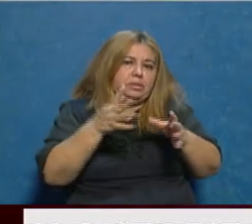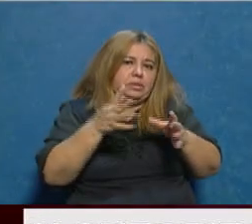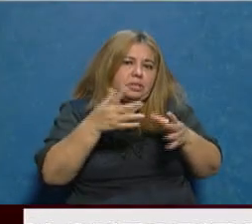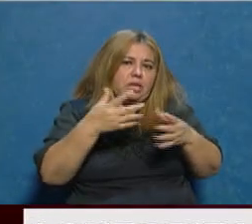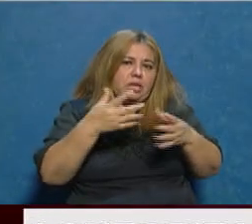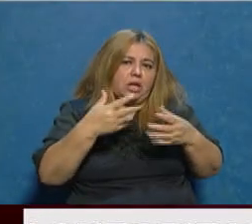Comercio, Luz Fuerza, Fuerza,